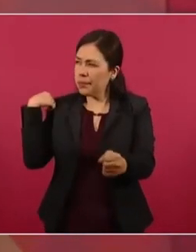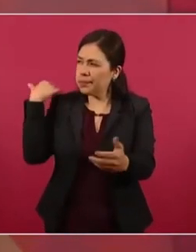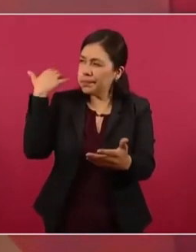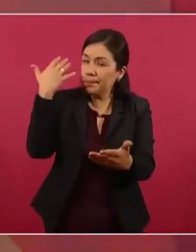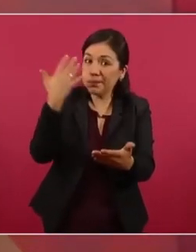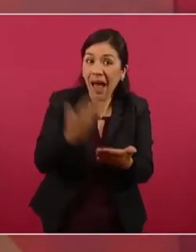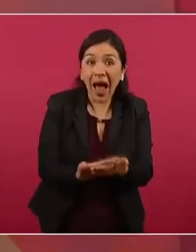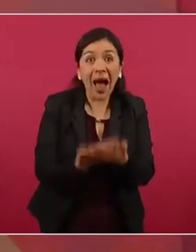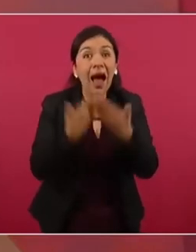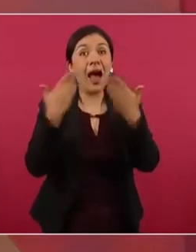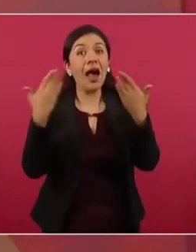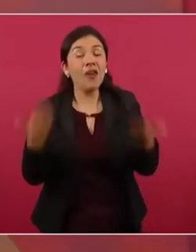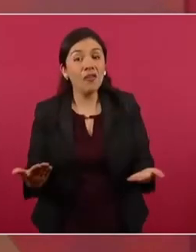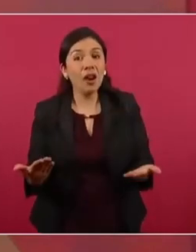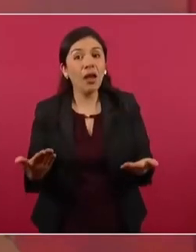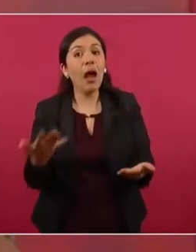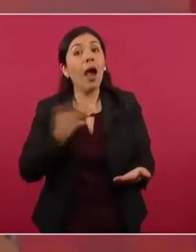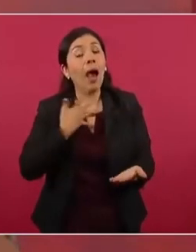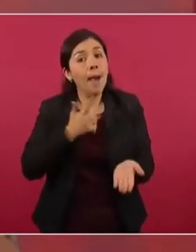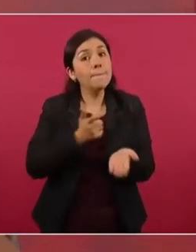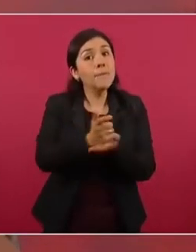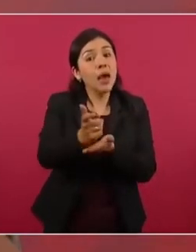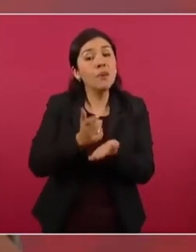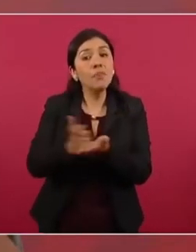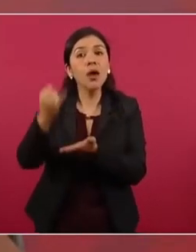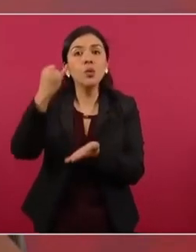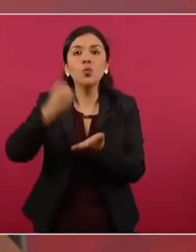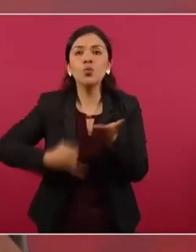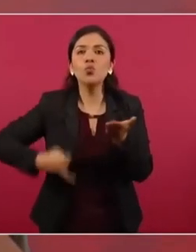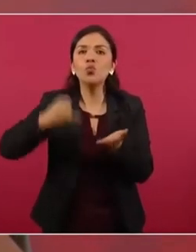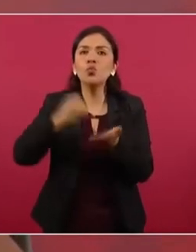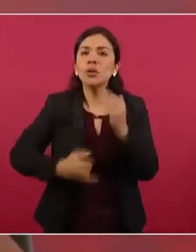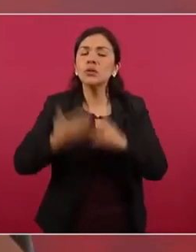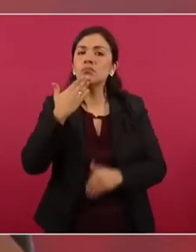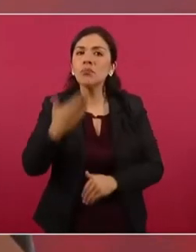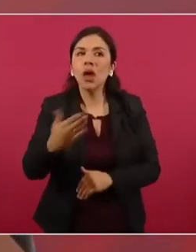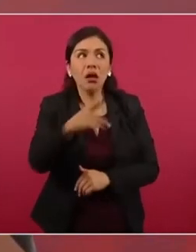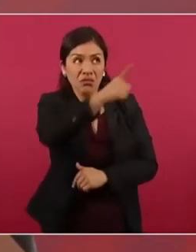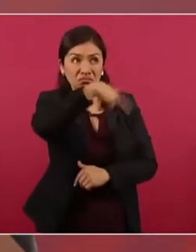que están pagando impuestos los de arriba.